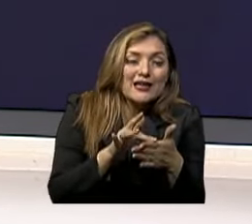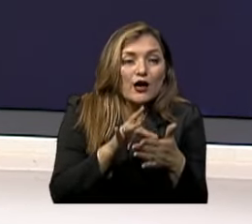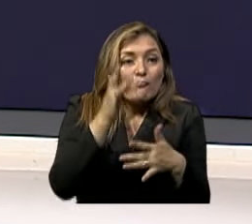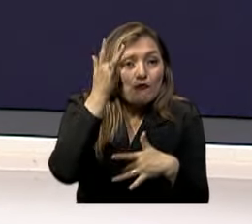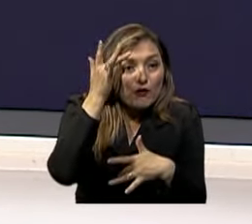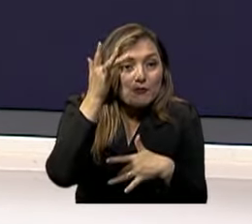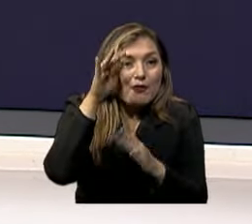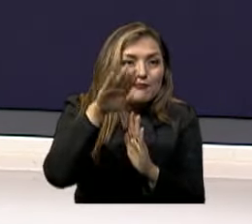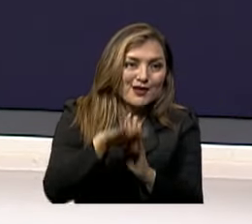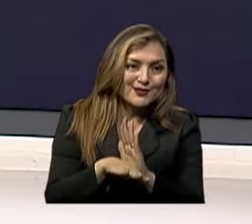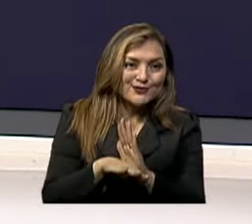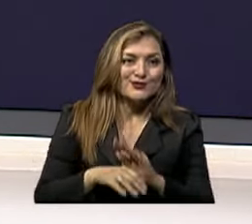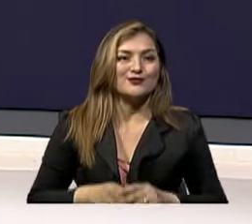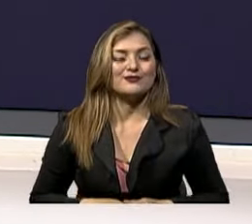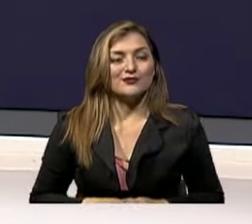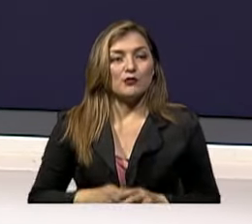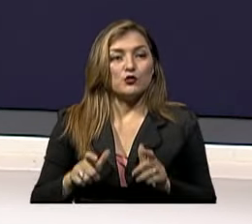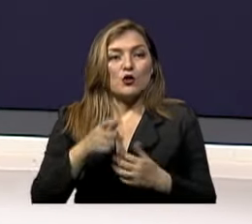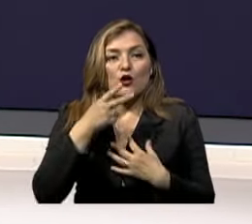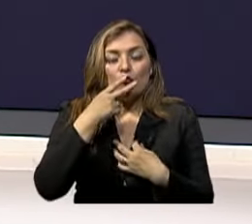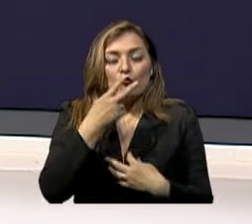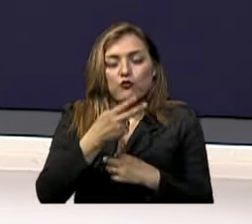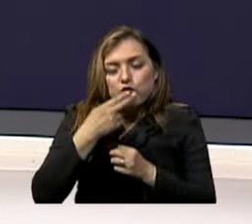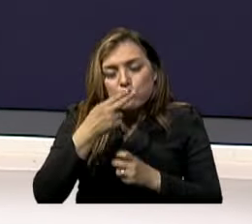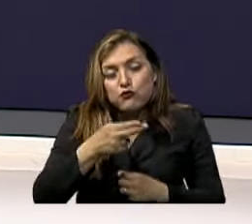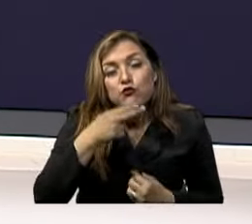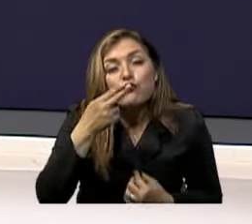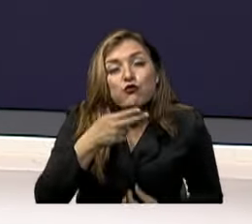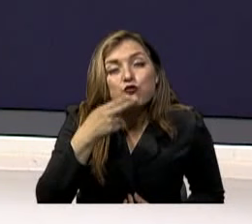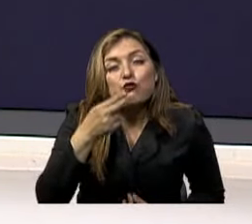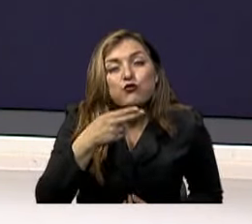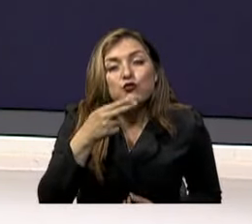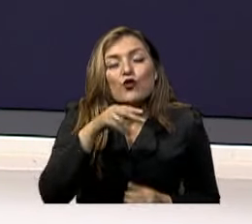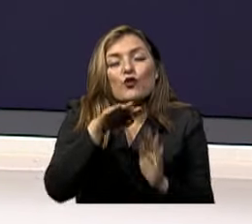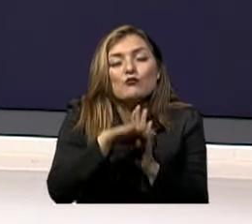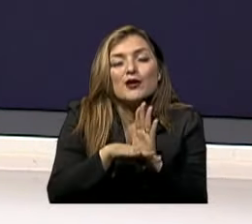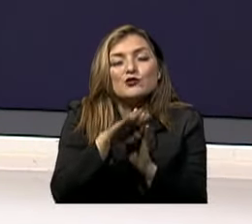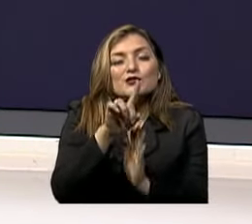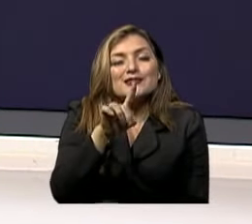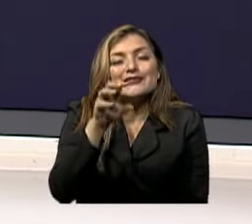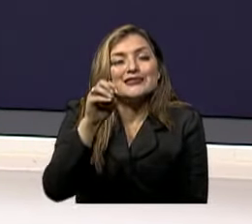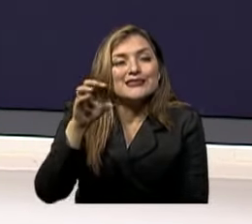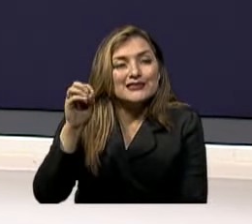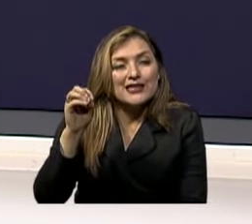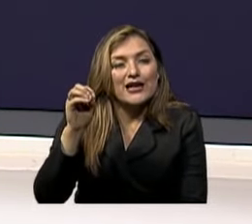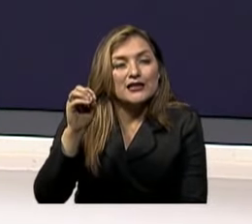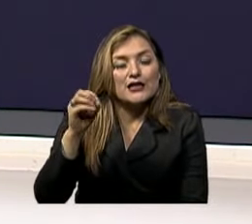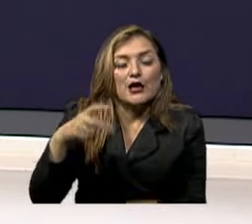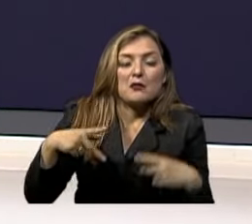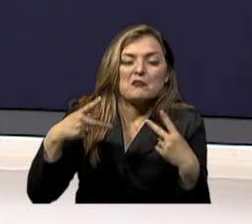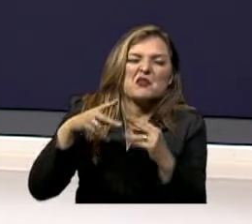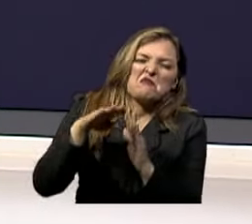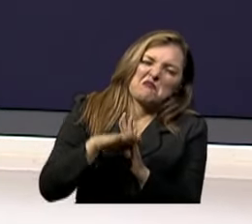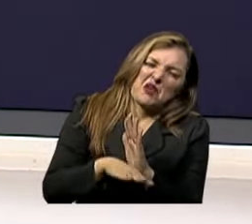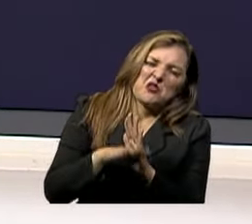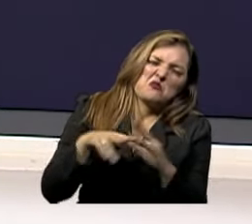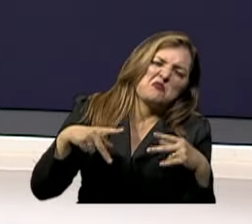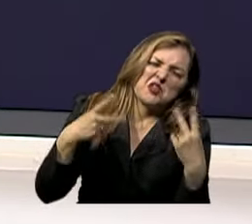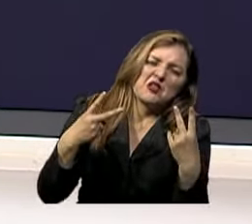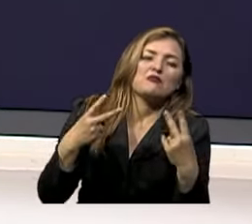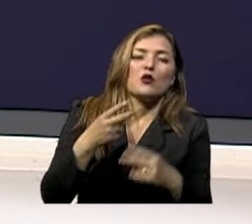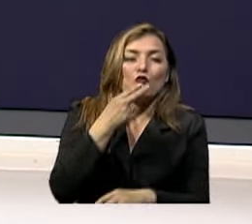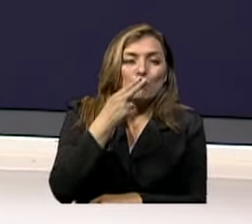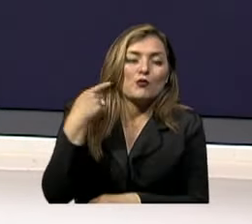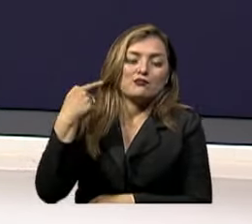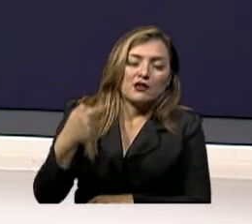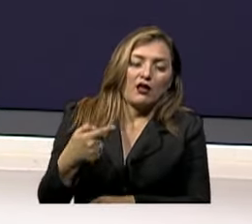complicaciones Un fumador regular es aquel que ha fumado, se dice, menos de 100 cigarrillos en su vida O al menos 100 cigarrillos en su vida, pero fuma